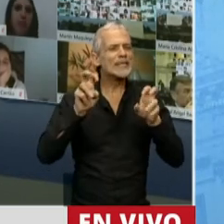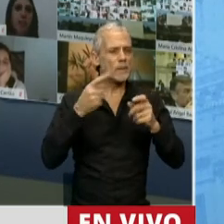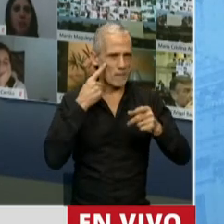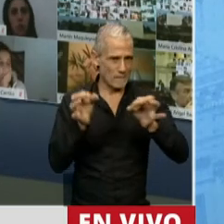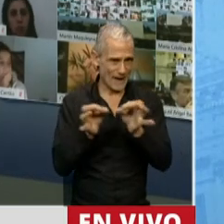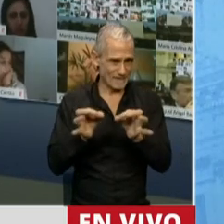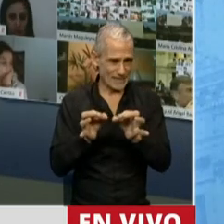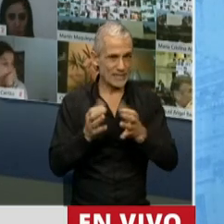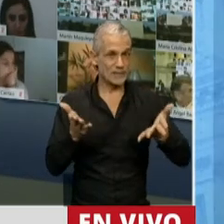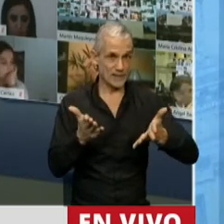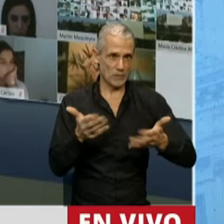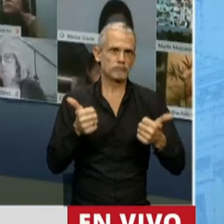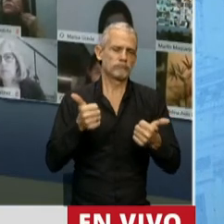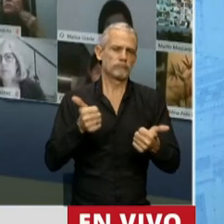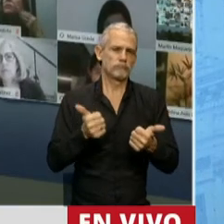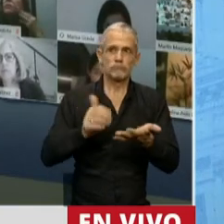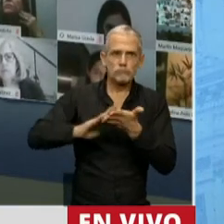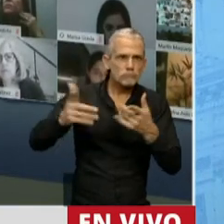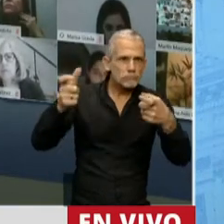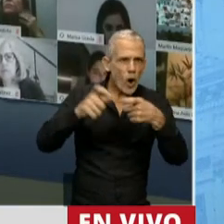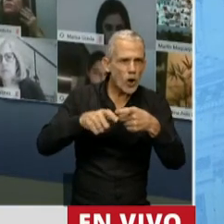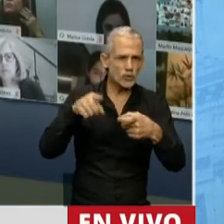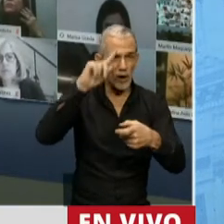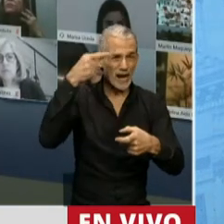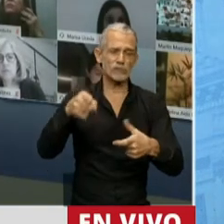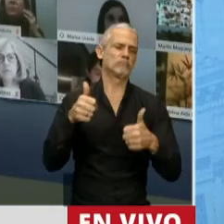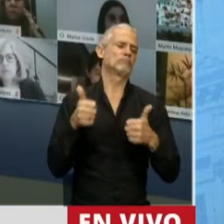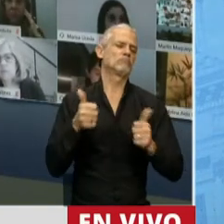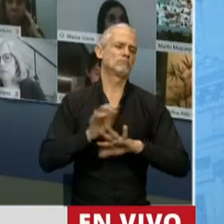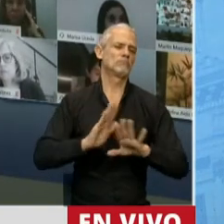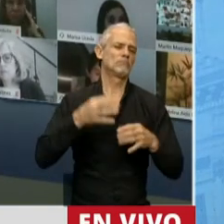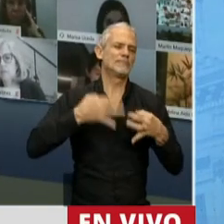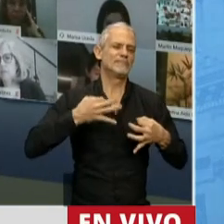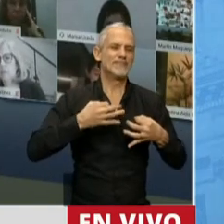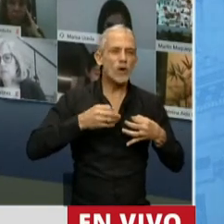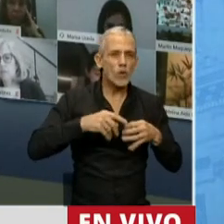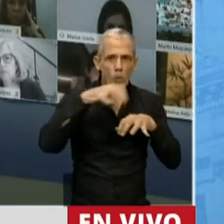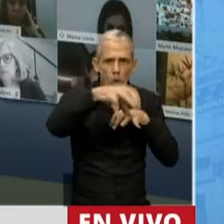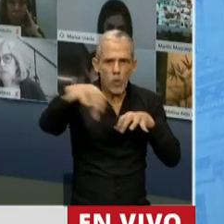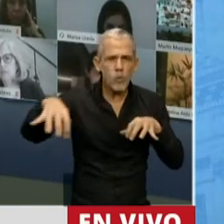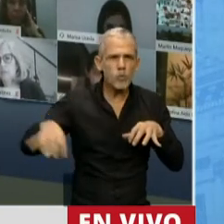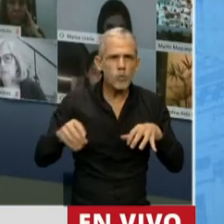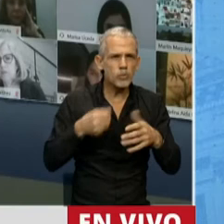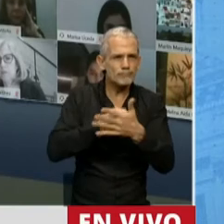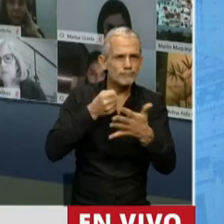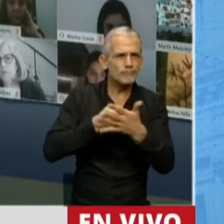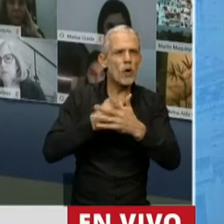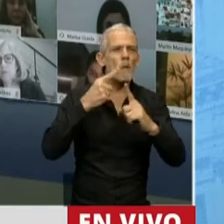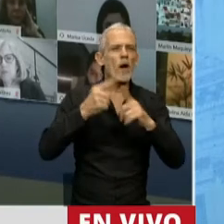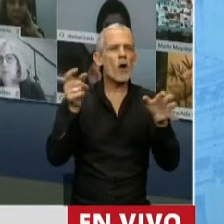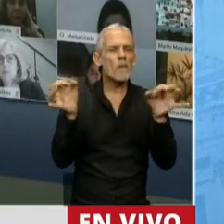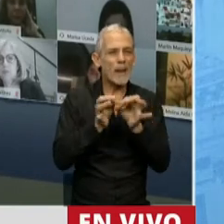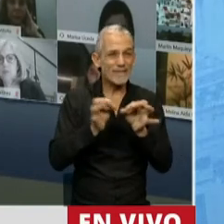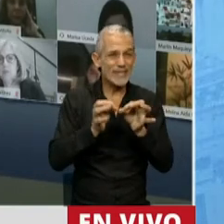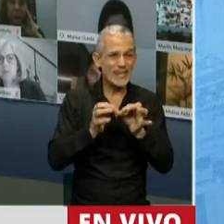Malvinas así que bienvenido a un Consejo Nacional que seguramente va a multiplicar los espacios malvinizadores a lo